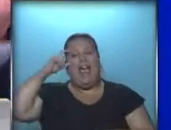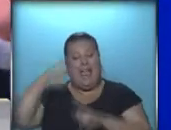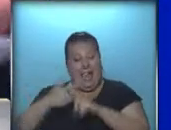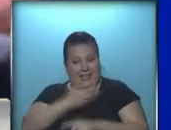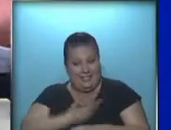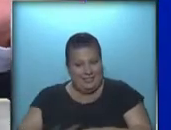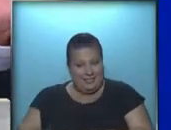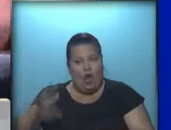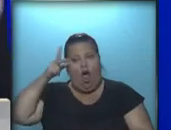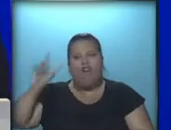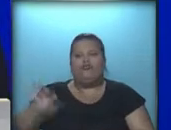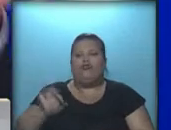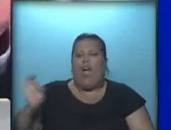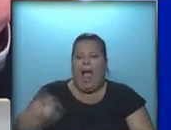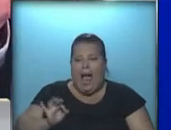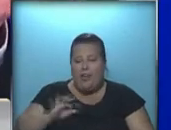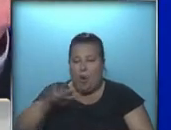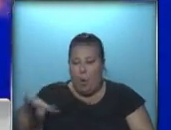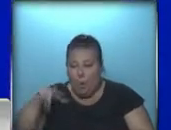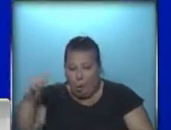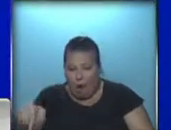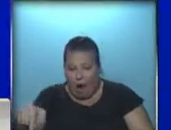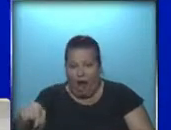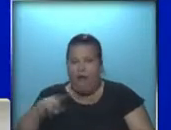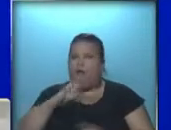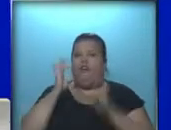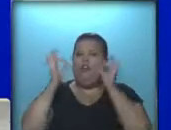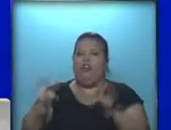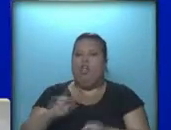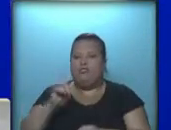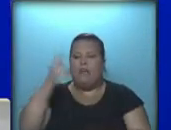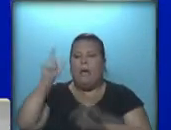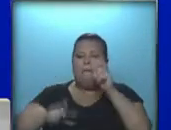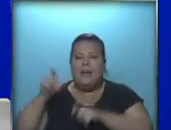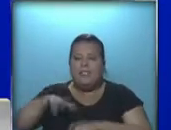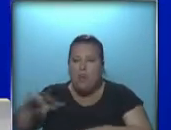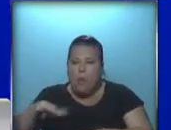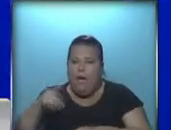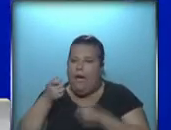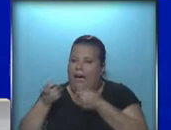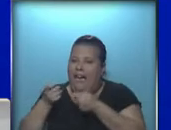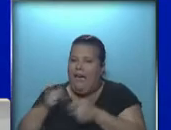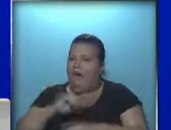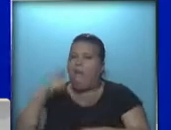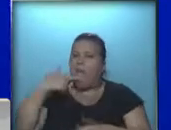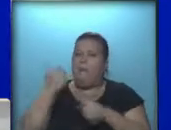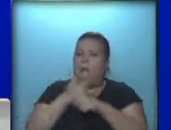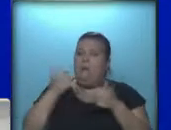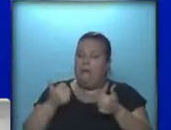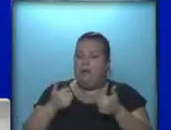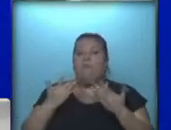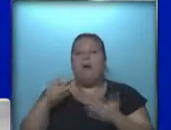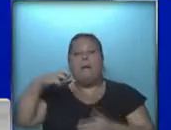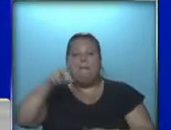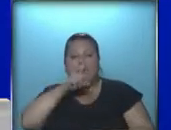durante ocho años en Minas Gerais no logró convencer a la gente que vive en ese estado que su gestión es muy buena, porque